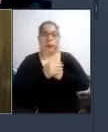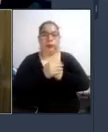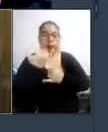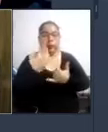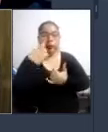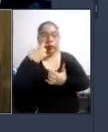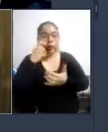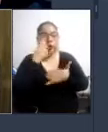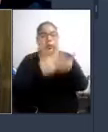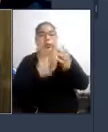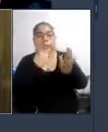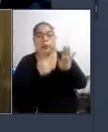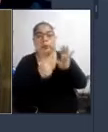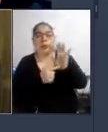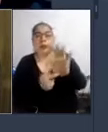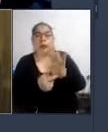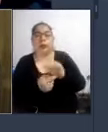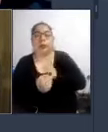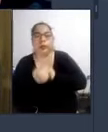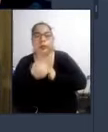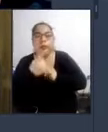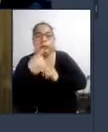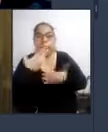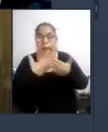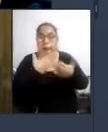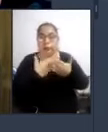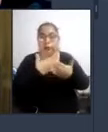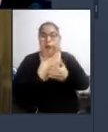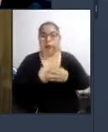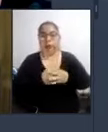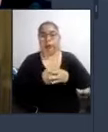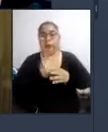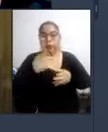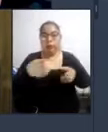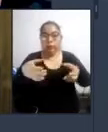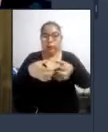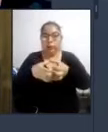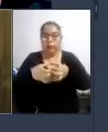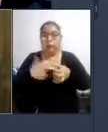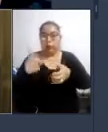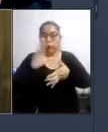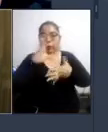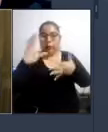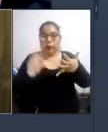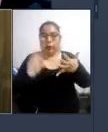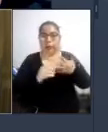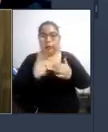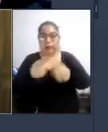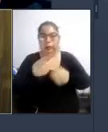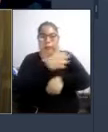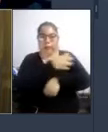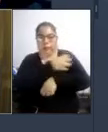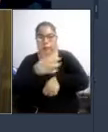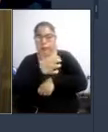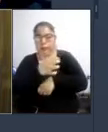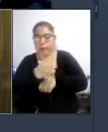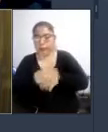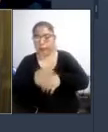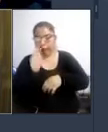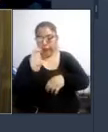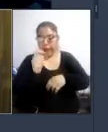mostrar y demostrar a través de organismos como Conadis empoderado técnica y